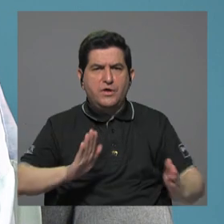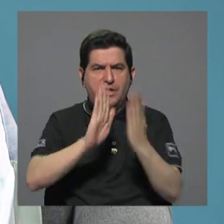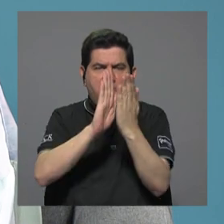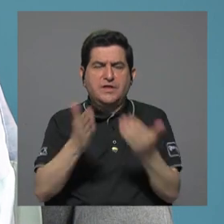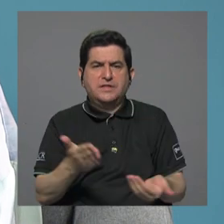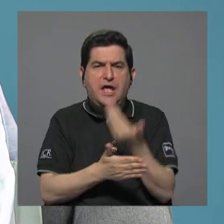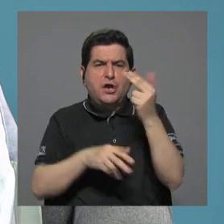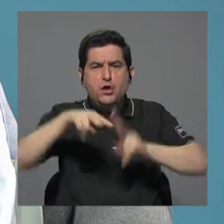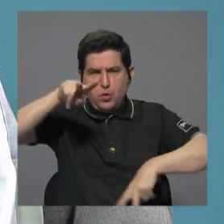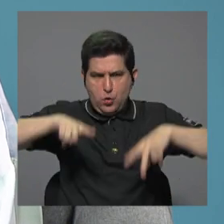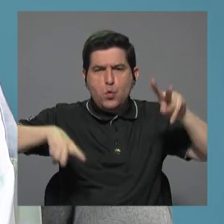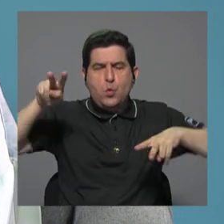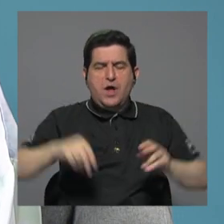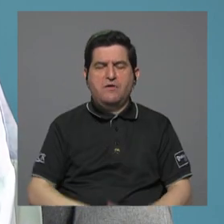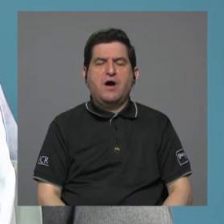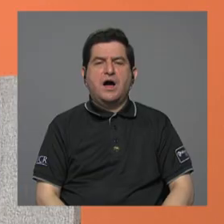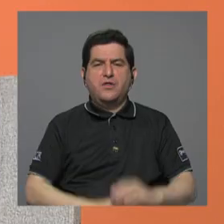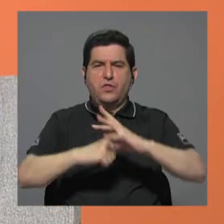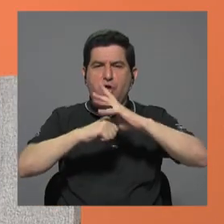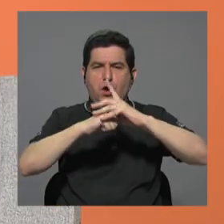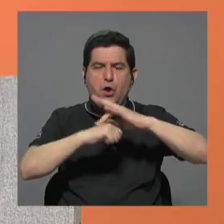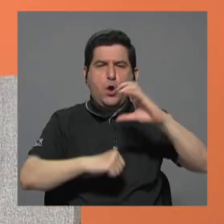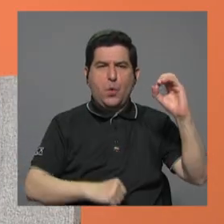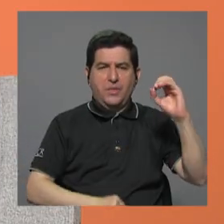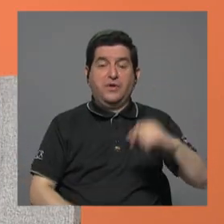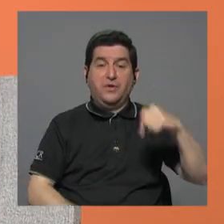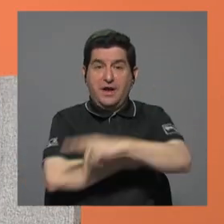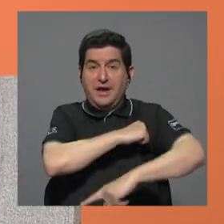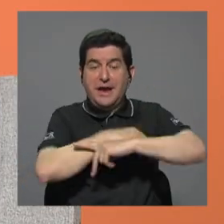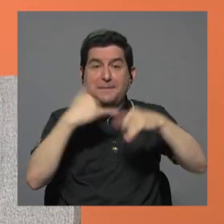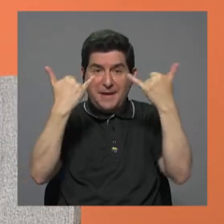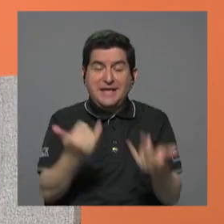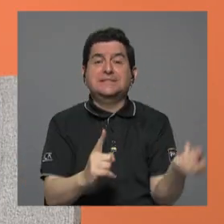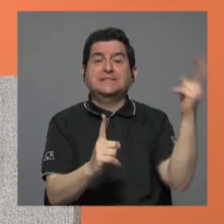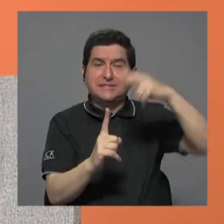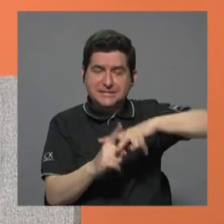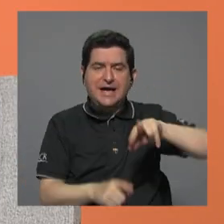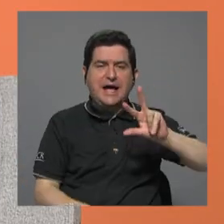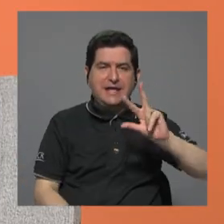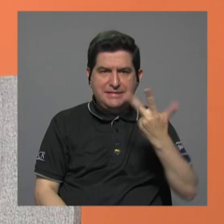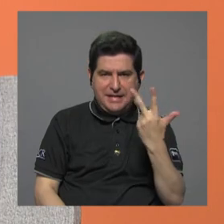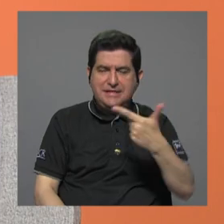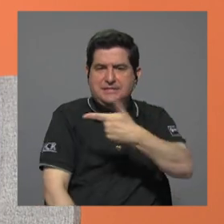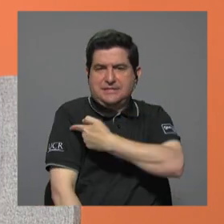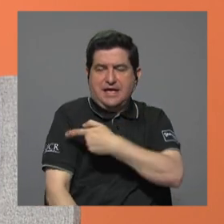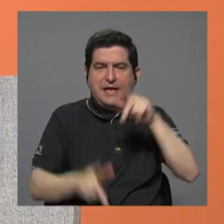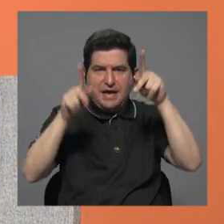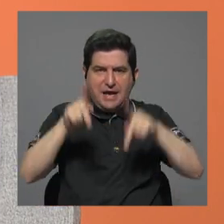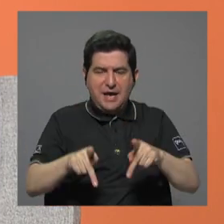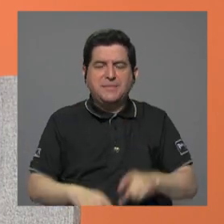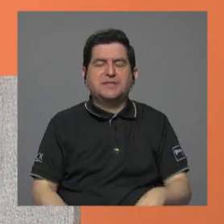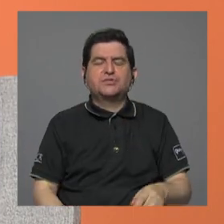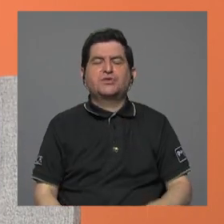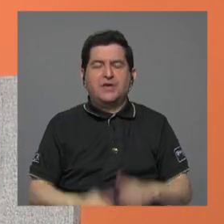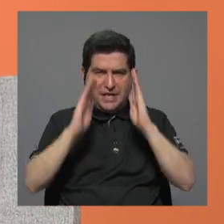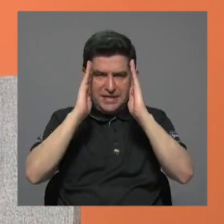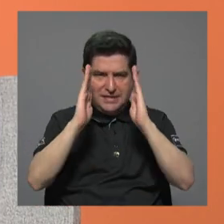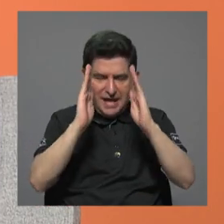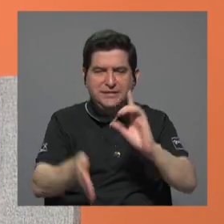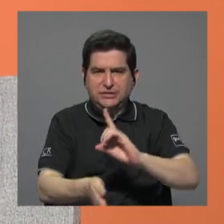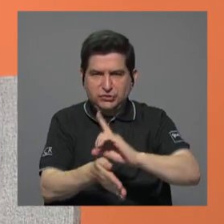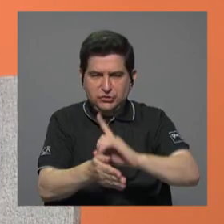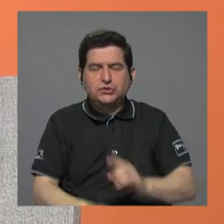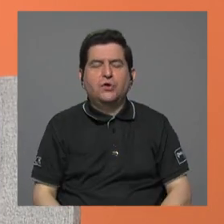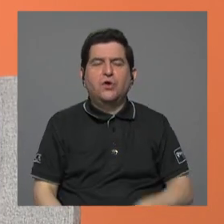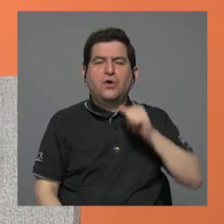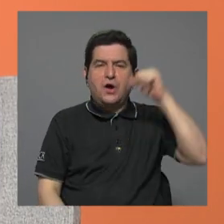esta nueva variante de Omicron. Recordemos que acá en el país ya se está aplicando una tercera dosis para personal de primera línea, también para